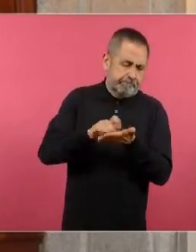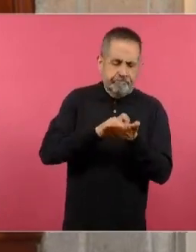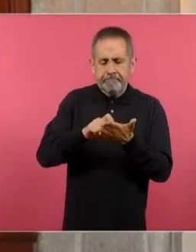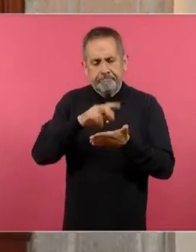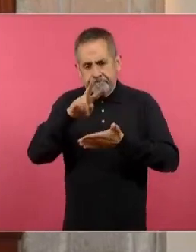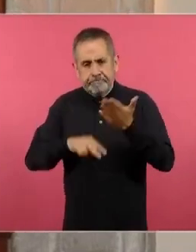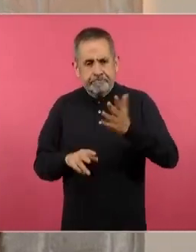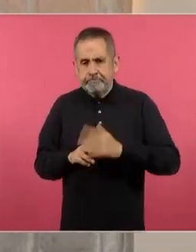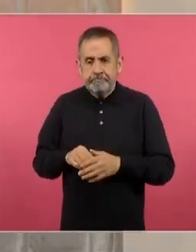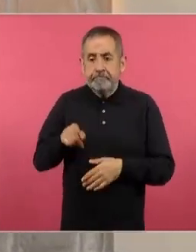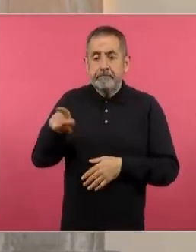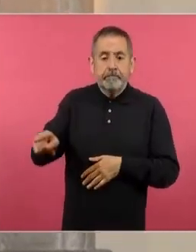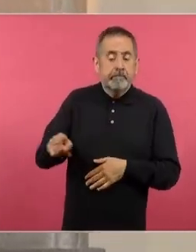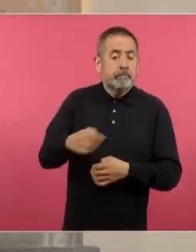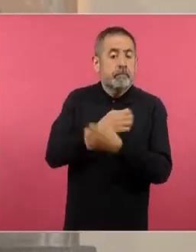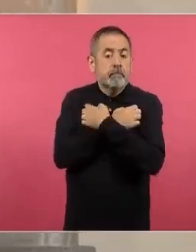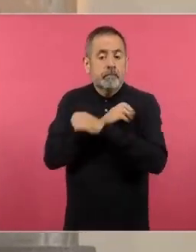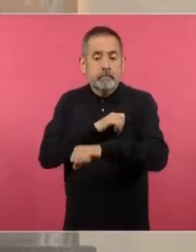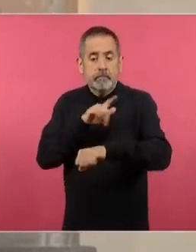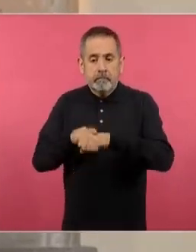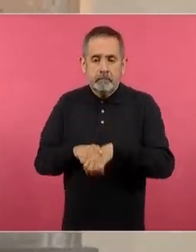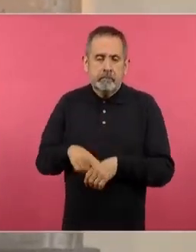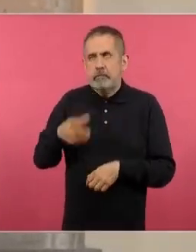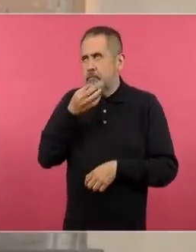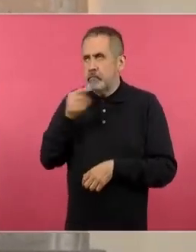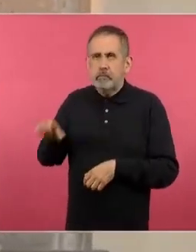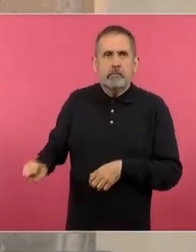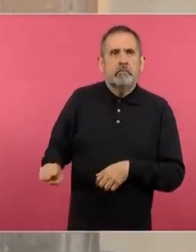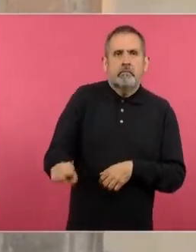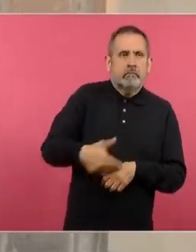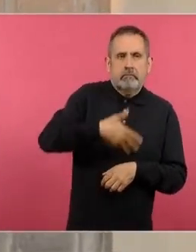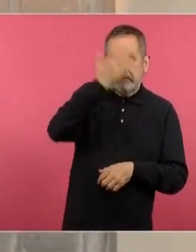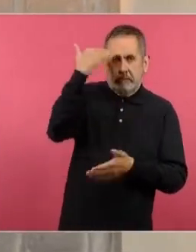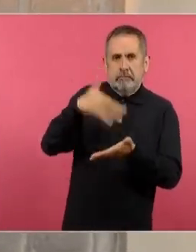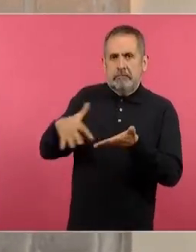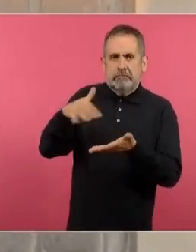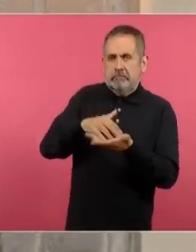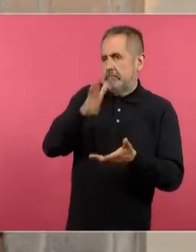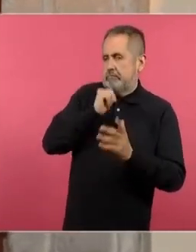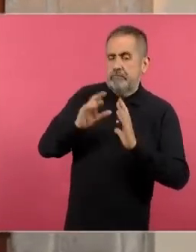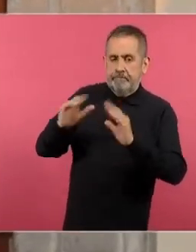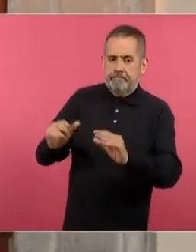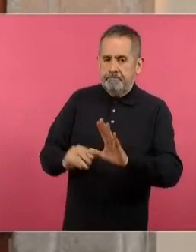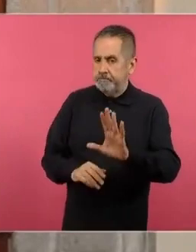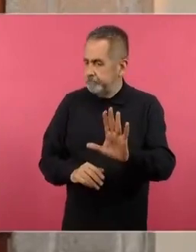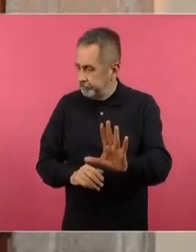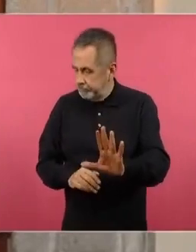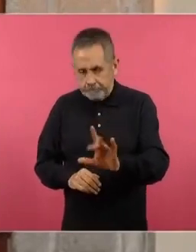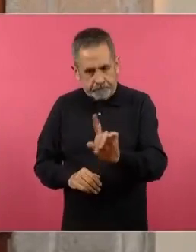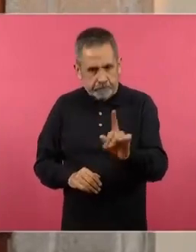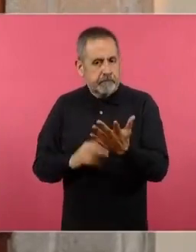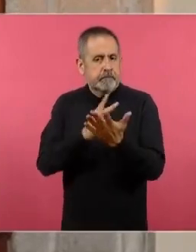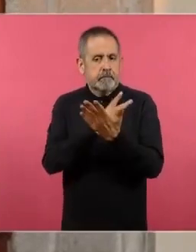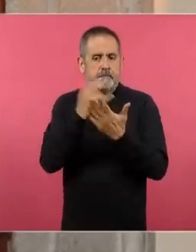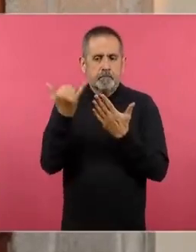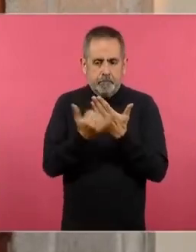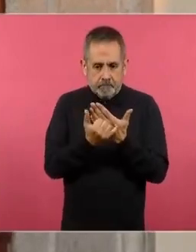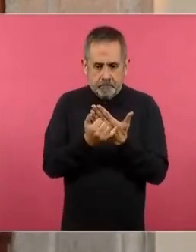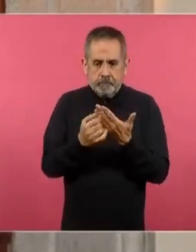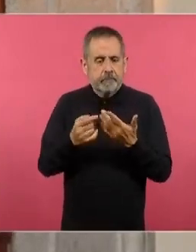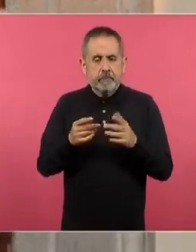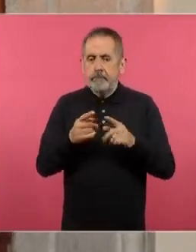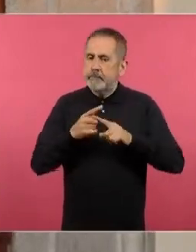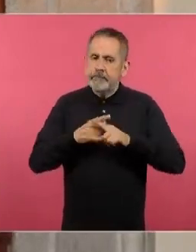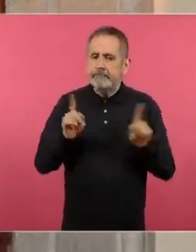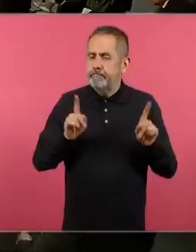A los de educación especial a veces nos dicen aquí te traigo a este niño porque no leí a escribir y entonces no le puedo enseñar. Los proyectos ya no van a